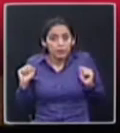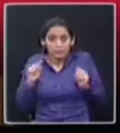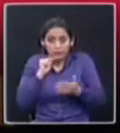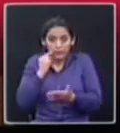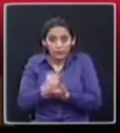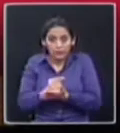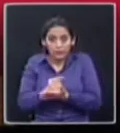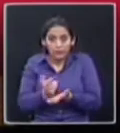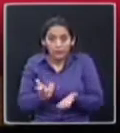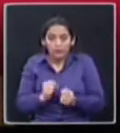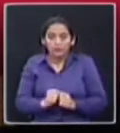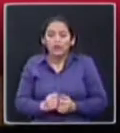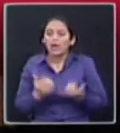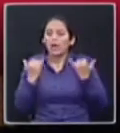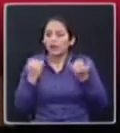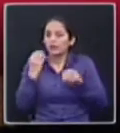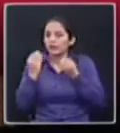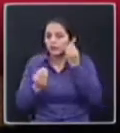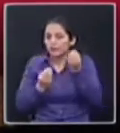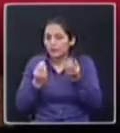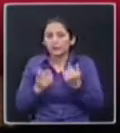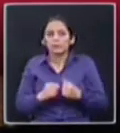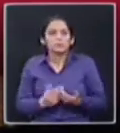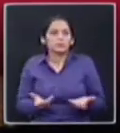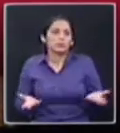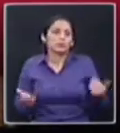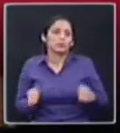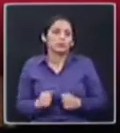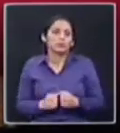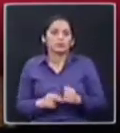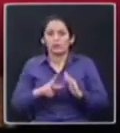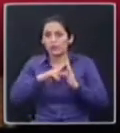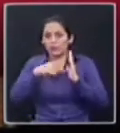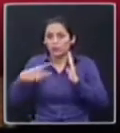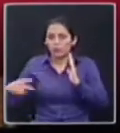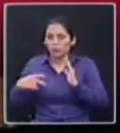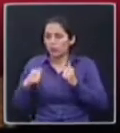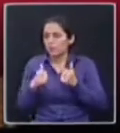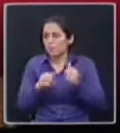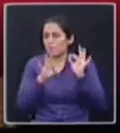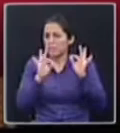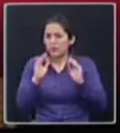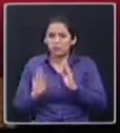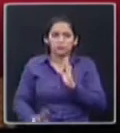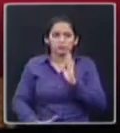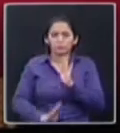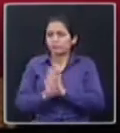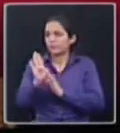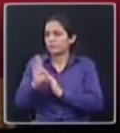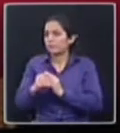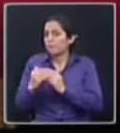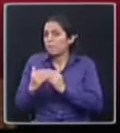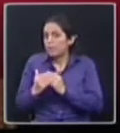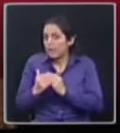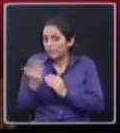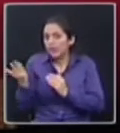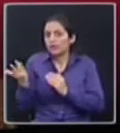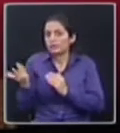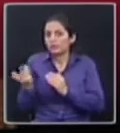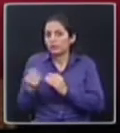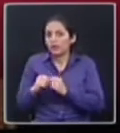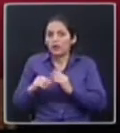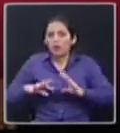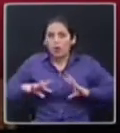pueden agregar más filtros. Hoy que la tecnología está como nuestra mejor aliada, hoy que tenemos una serie de herramientas para la lucha contra la corrupción